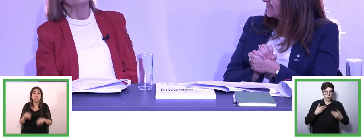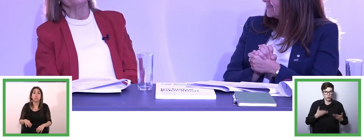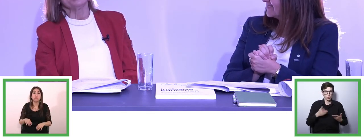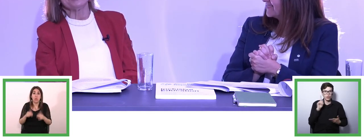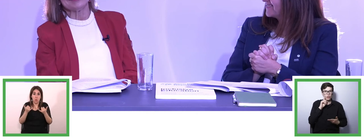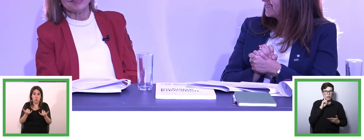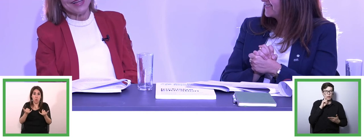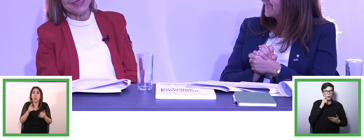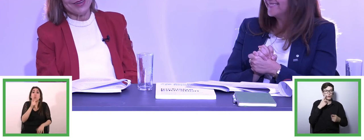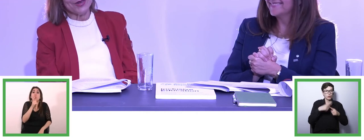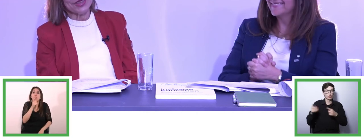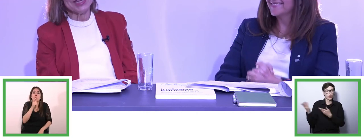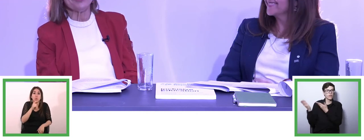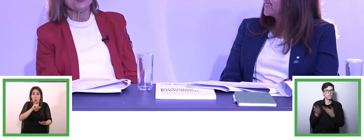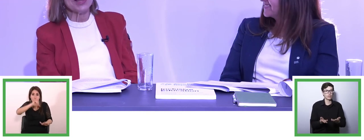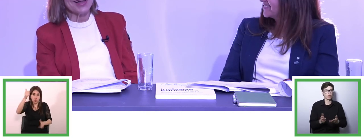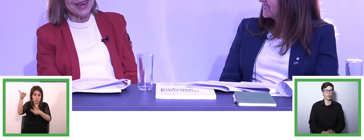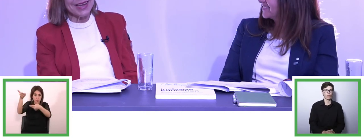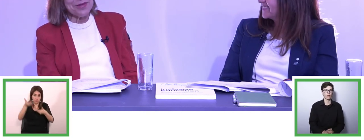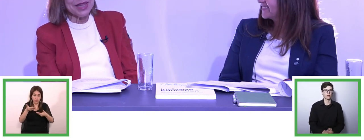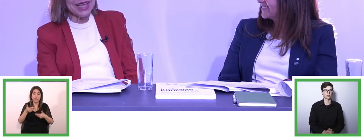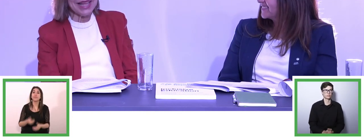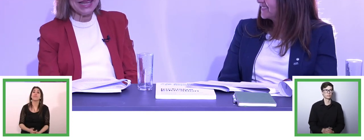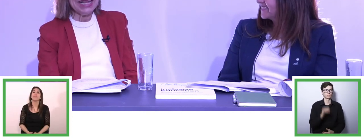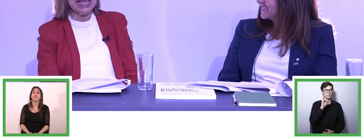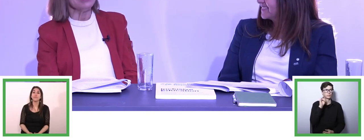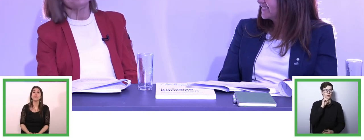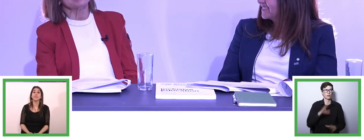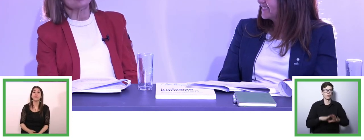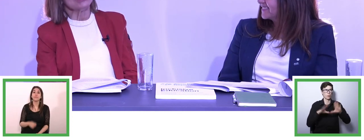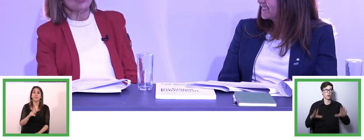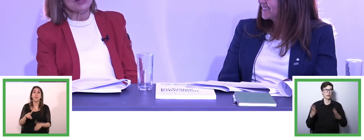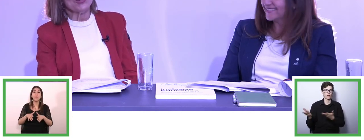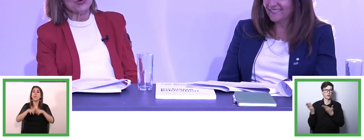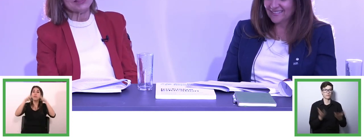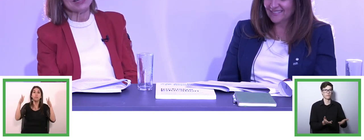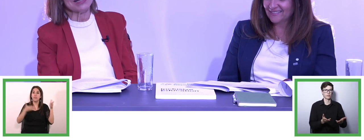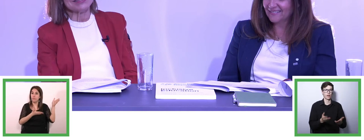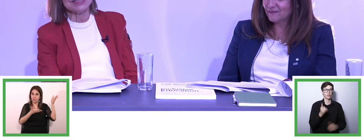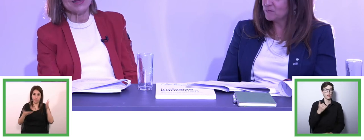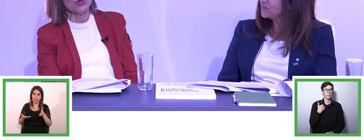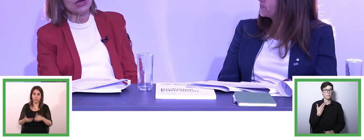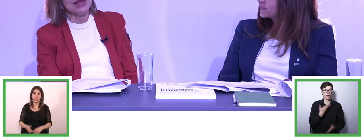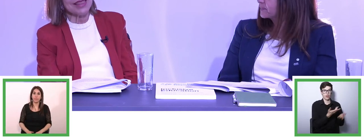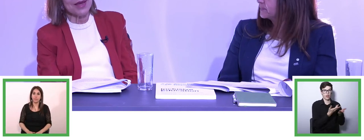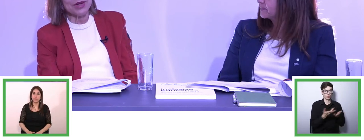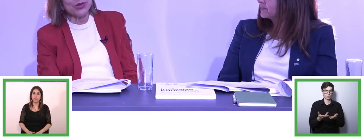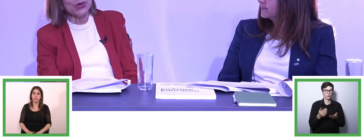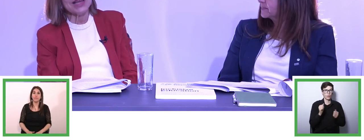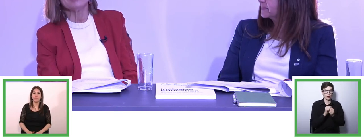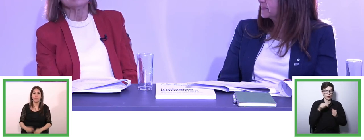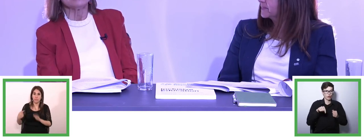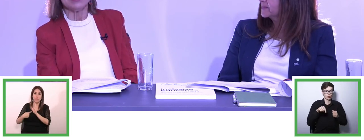pero fantástico tenemos una gran invitada y para continuar con nuestra ceremonia de